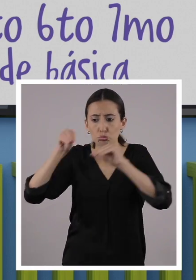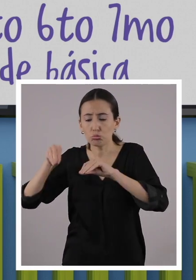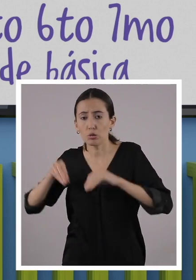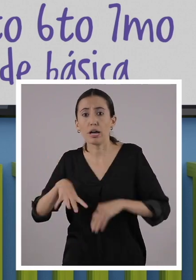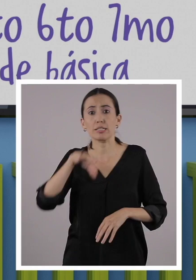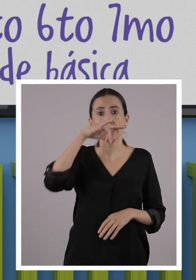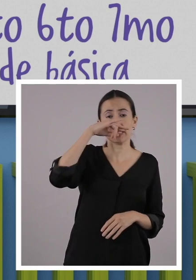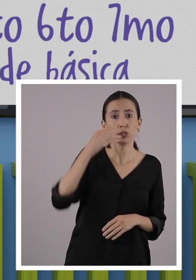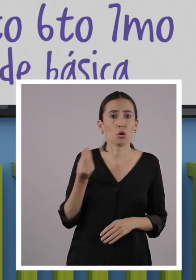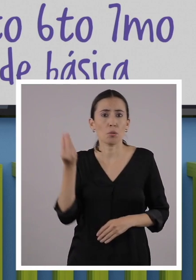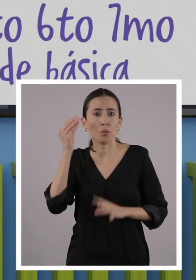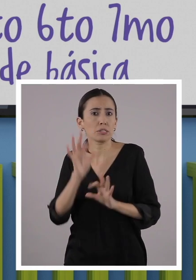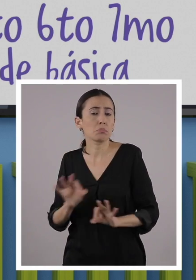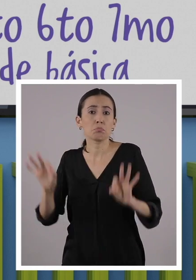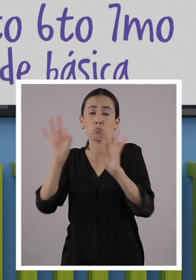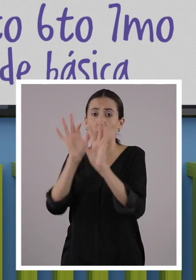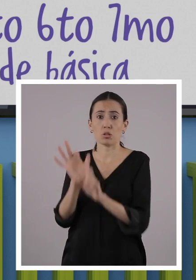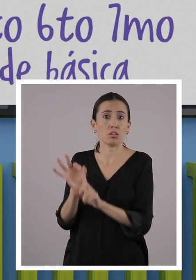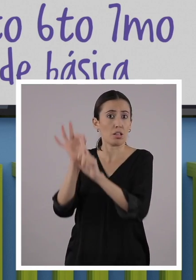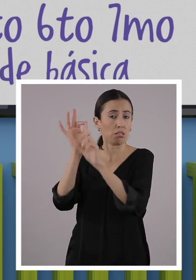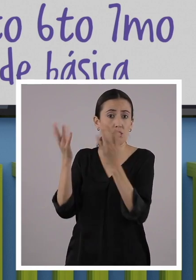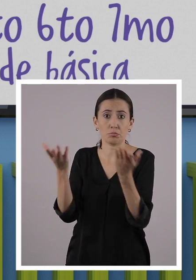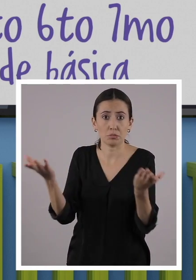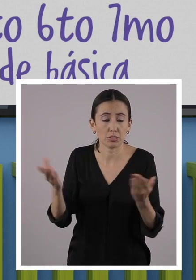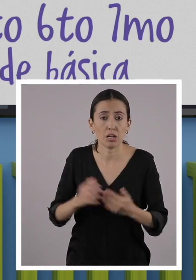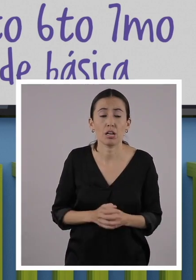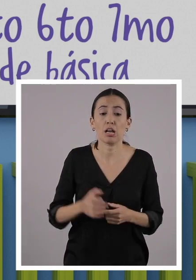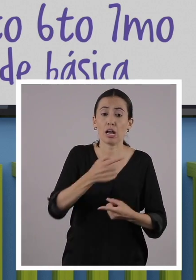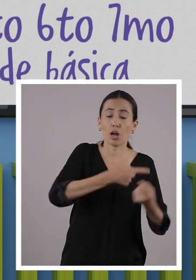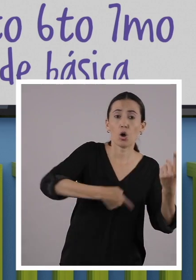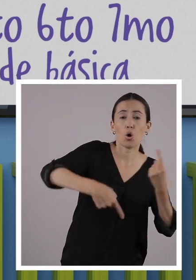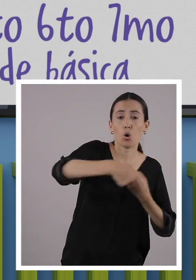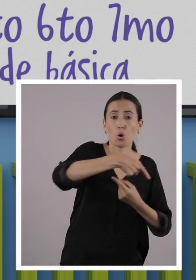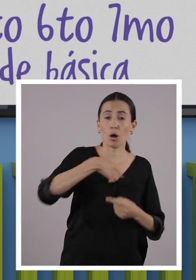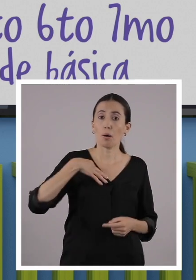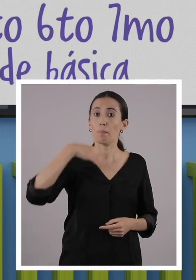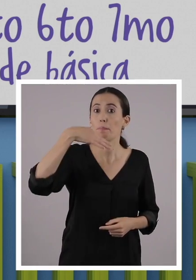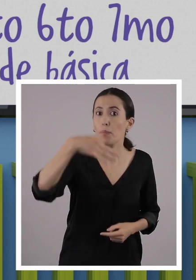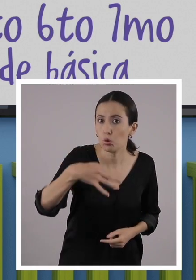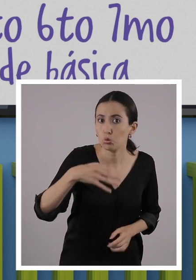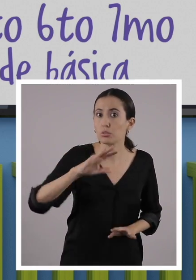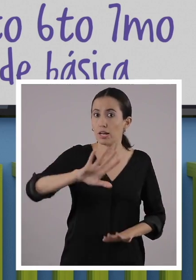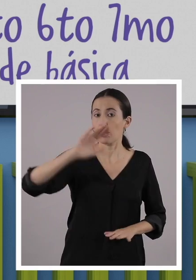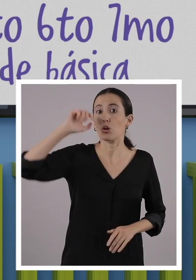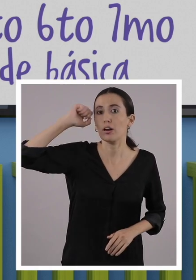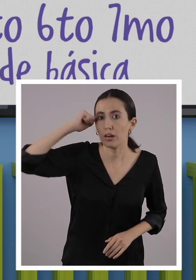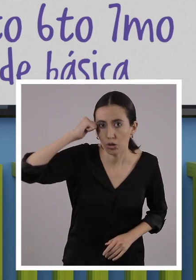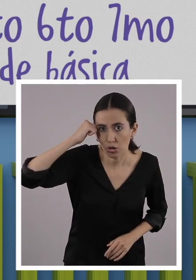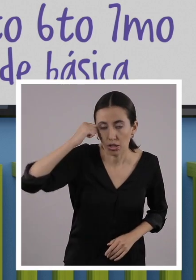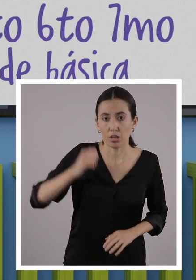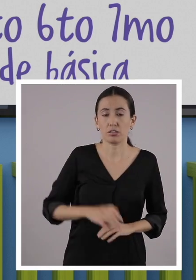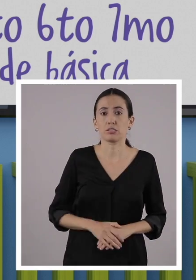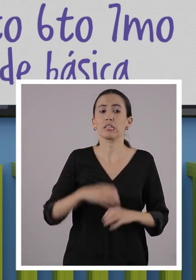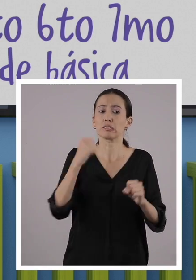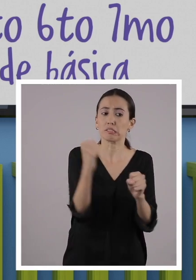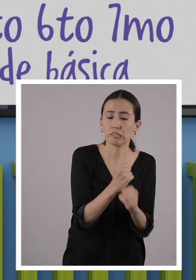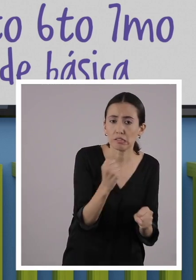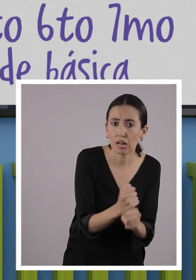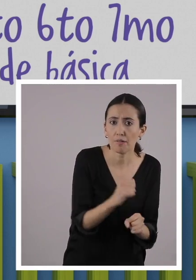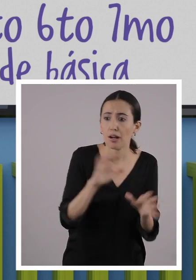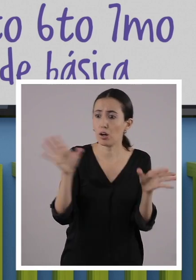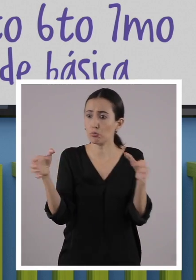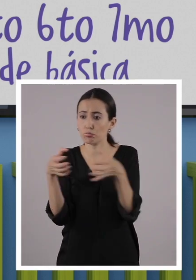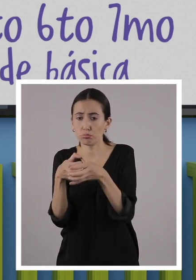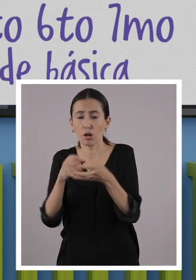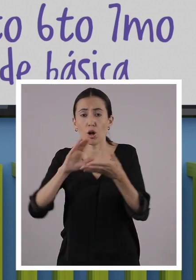niños, niñas y adolescentes es la prioridad de todos. Recuerden, el retorno progresivo es voluntario y se trabajará en